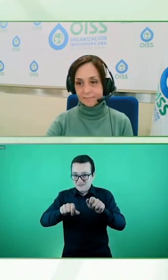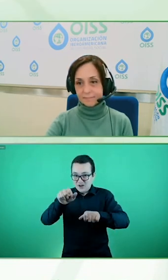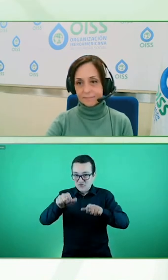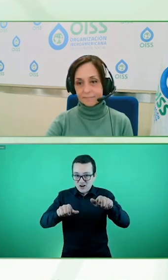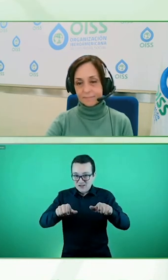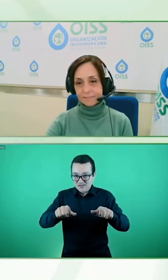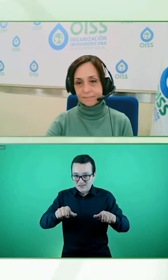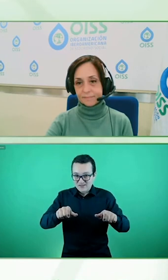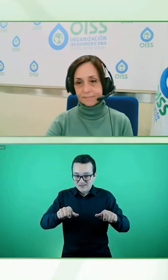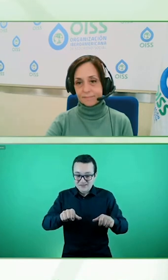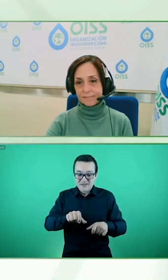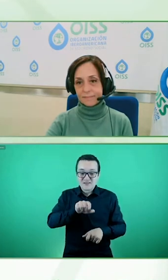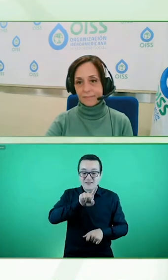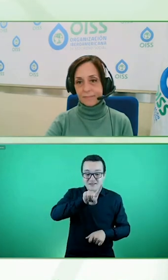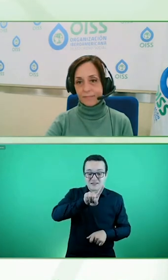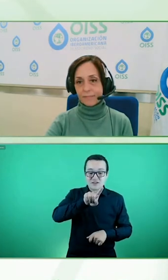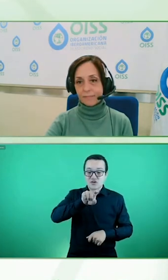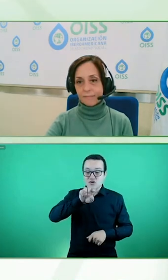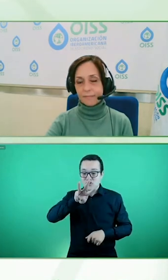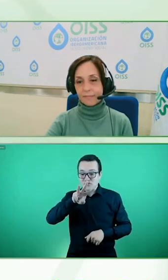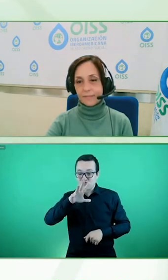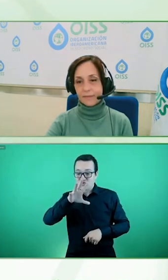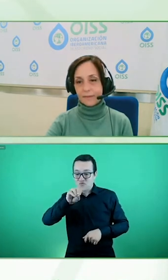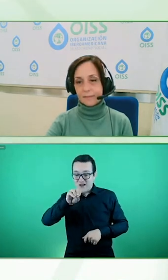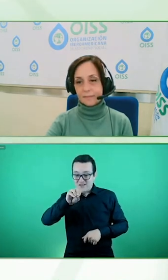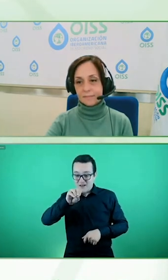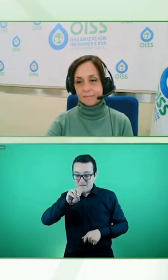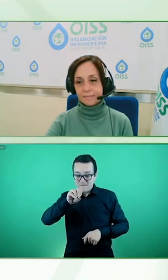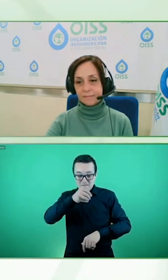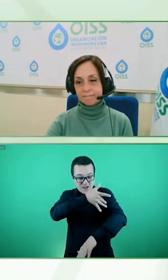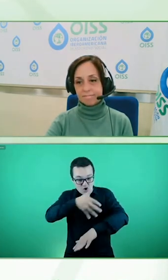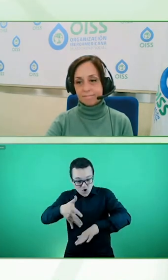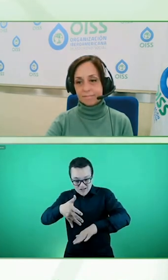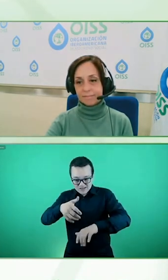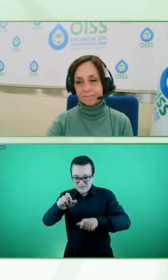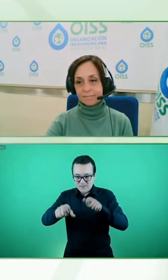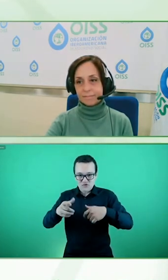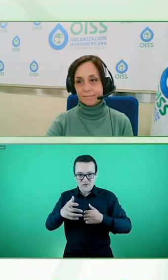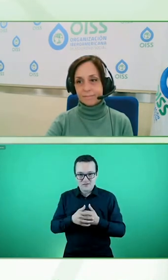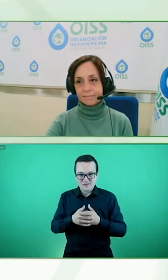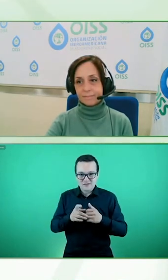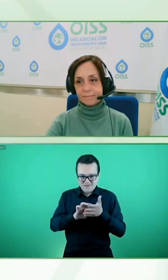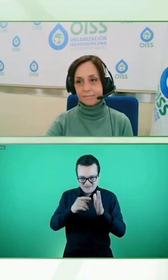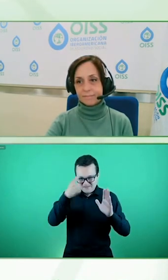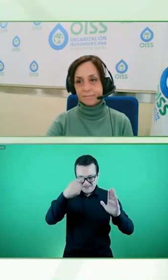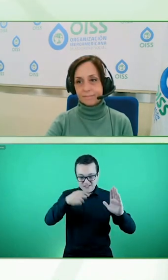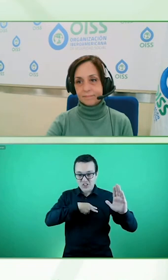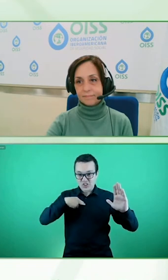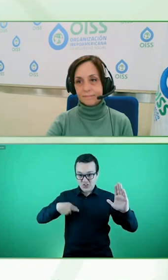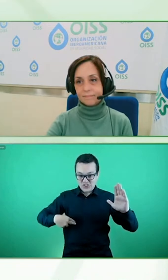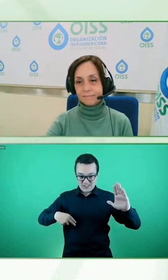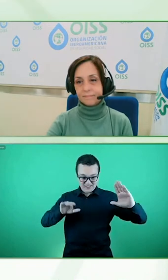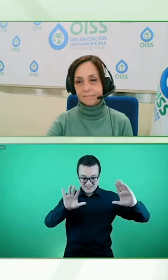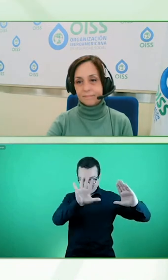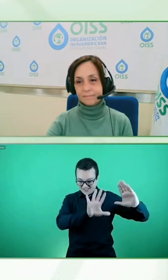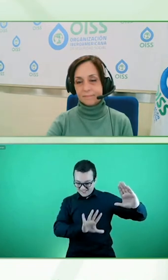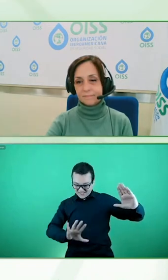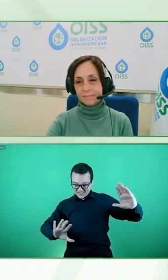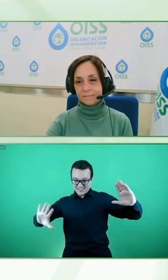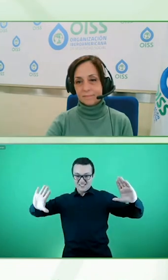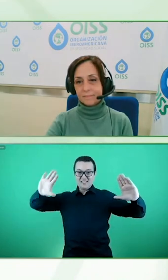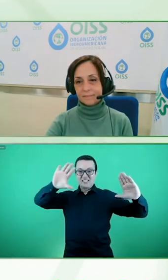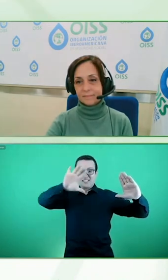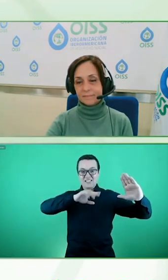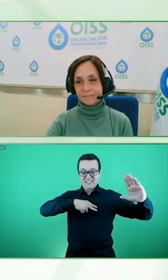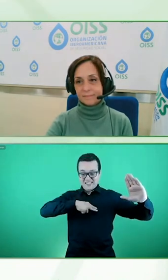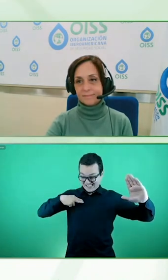que es más que China completa. Cuando siempre hablamos últimamente de China como una potencia económica